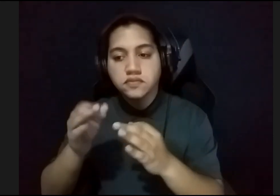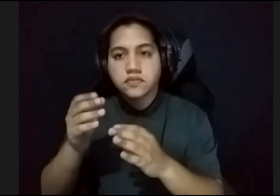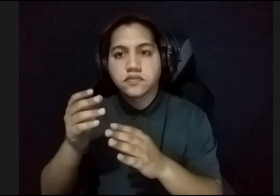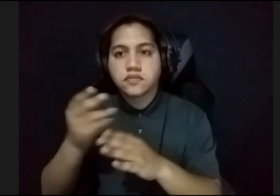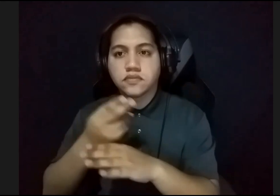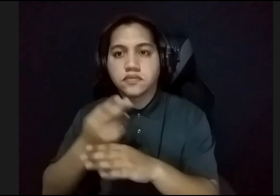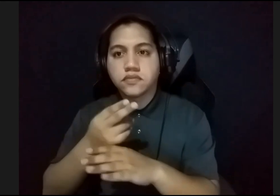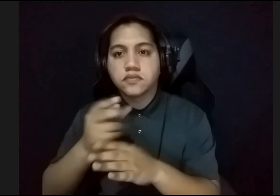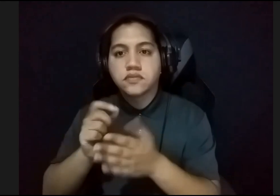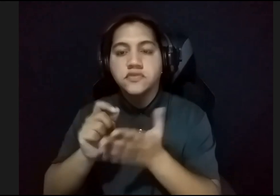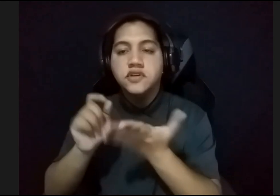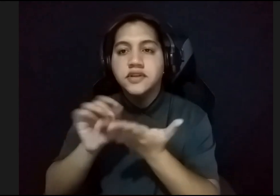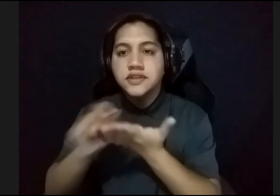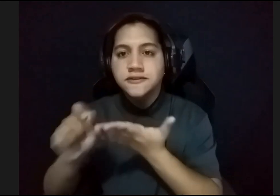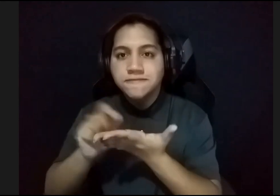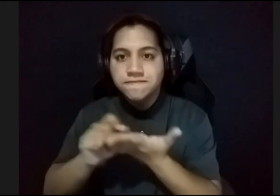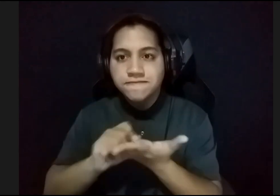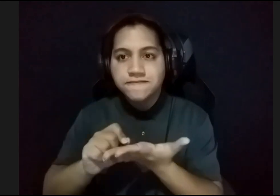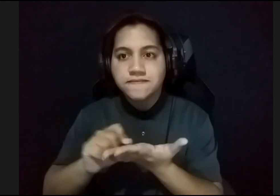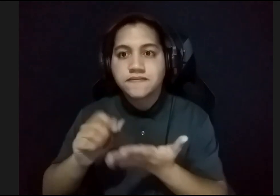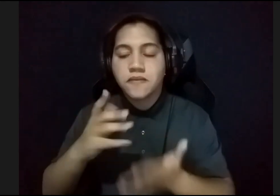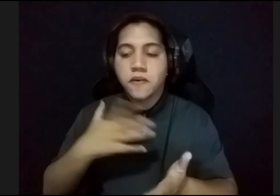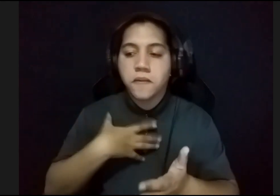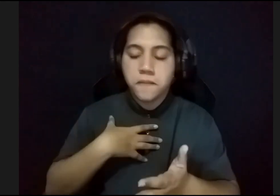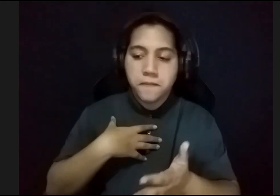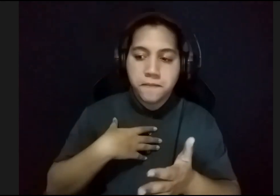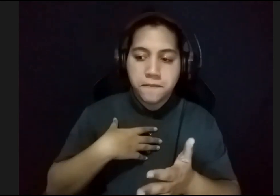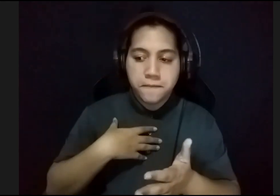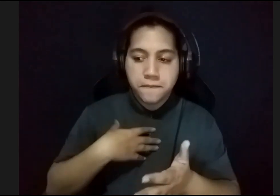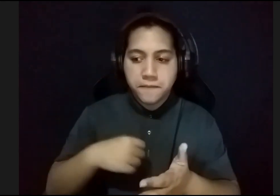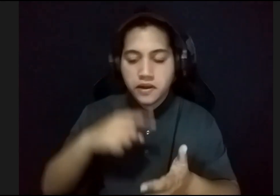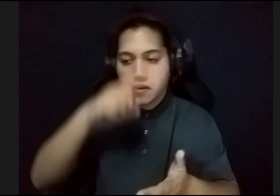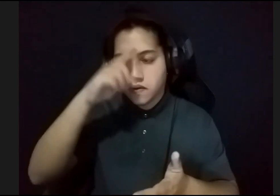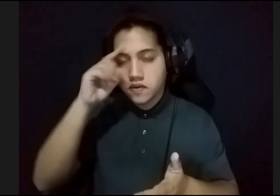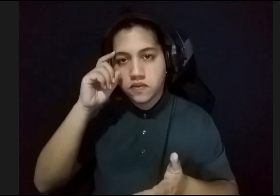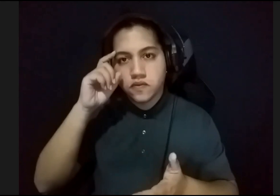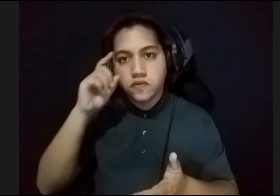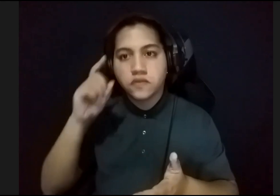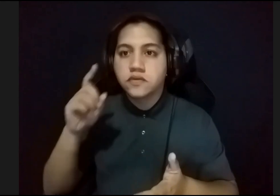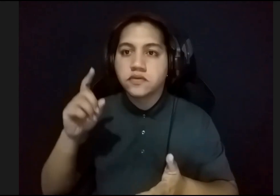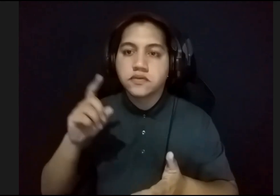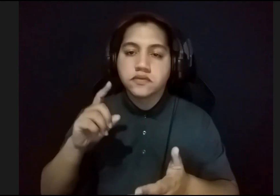el grabado en blanco y negro, y él recoge pues muchas de